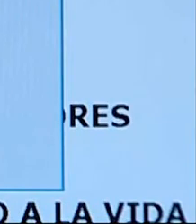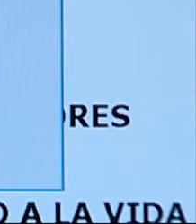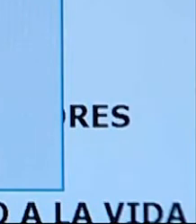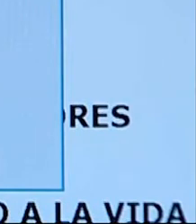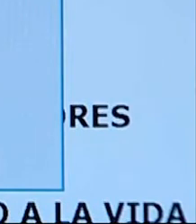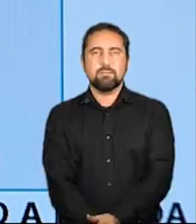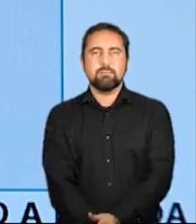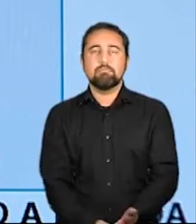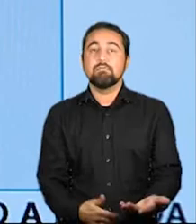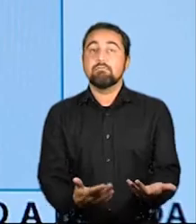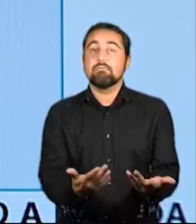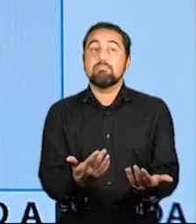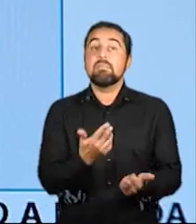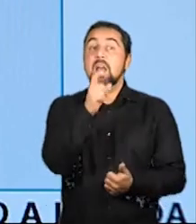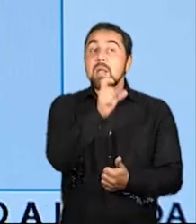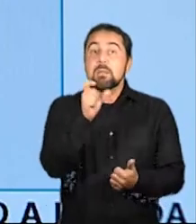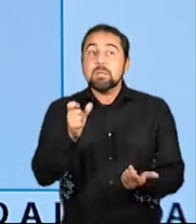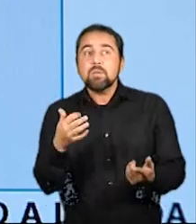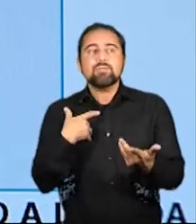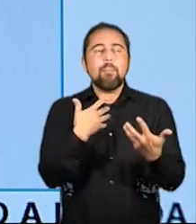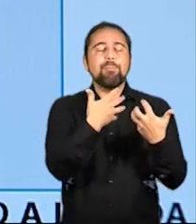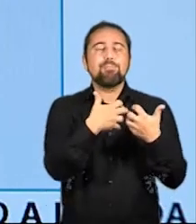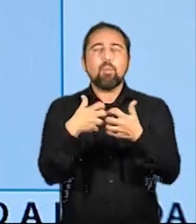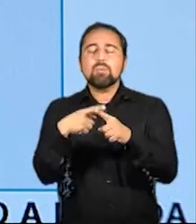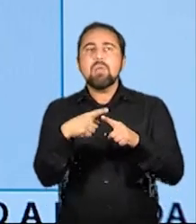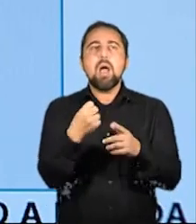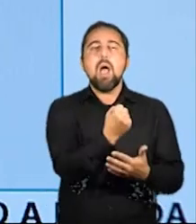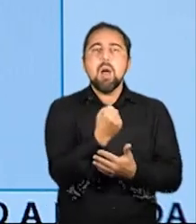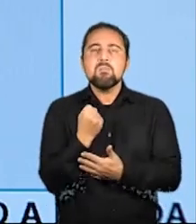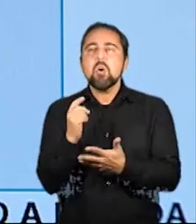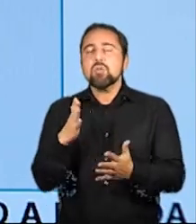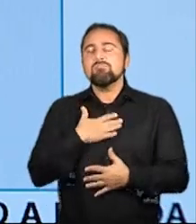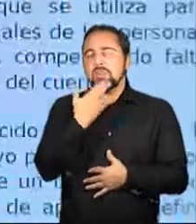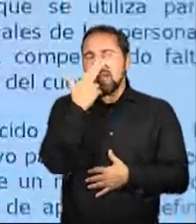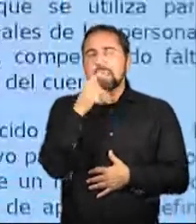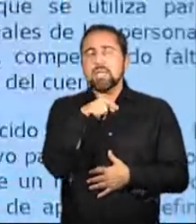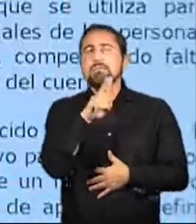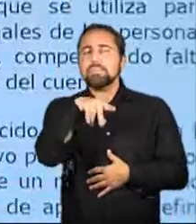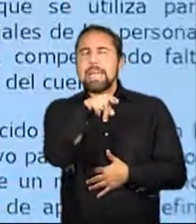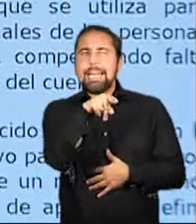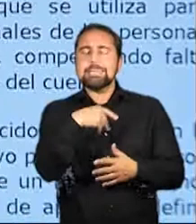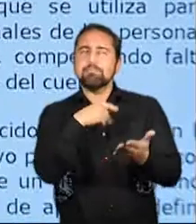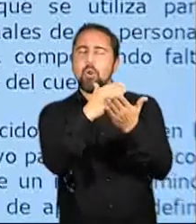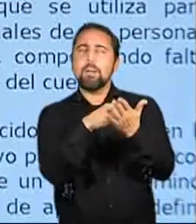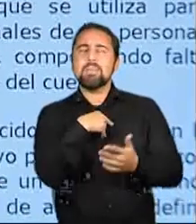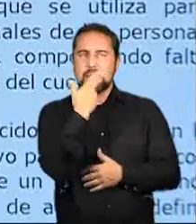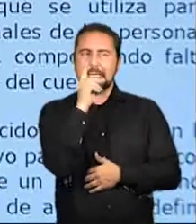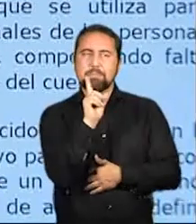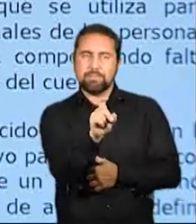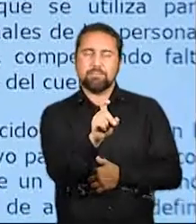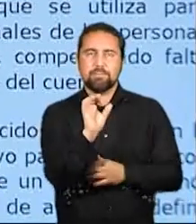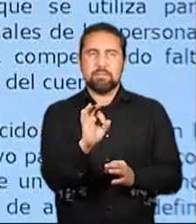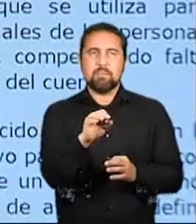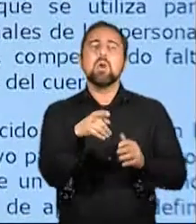tic 2.2. Me interesa lo que son los productos de apoyo. Entonces ya, como estoy en el que me interesa, le doy Interfaces de diseño de impresión. Cuadro de